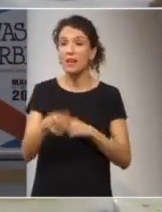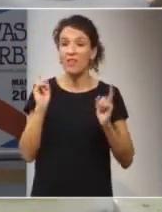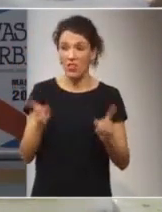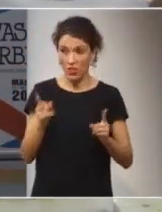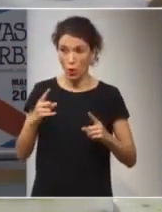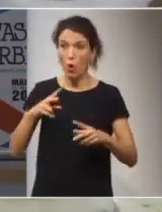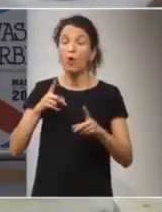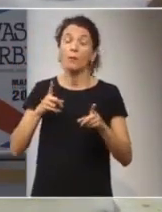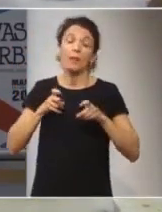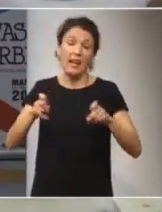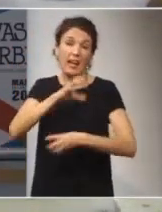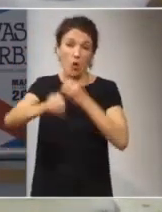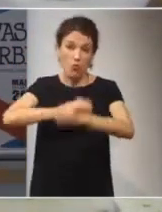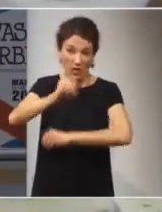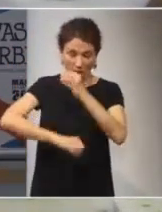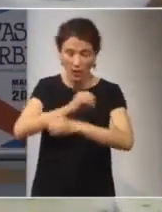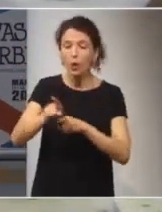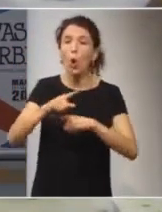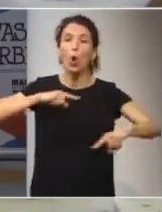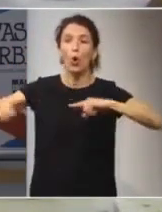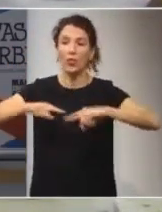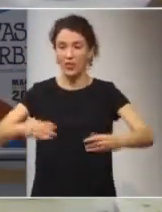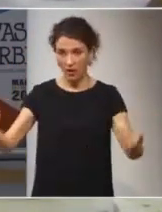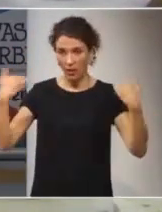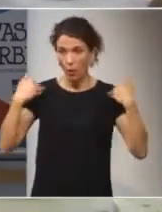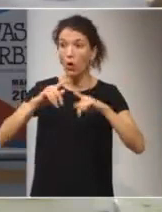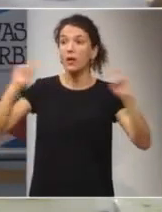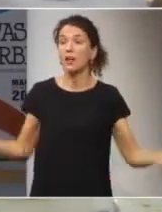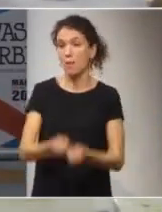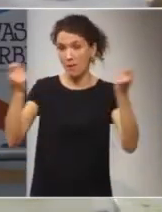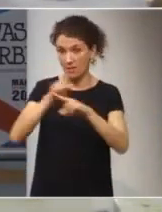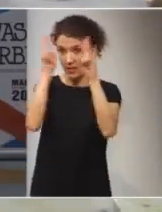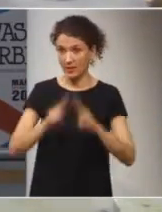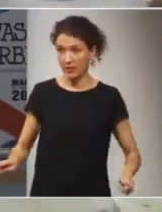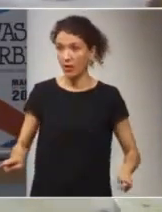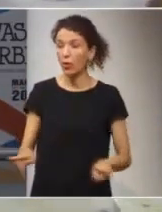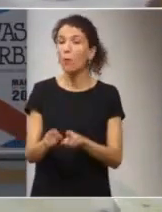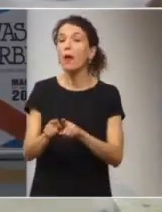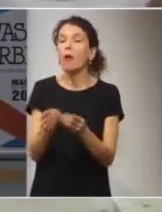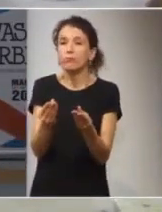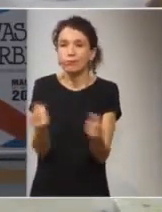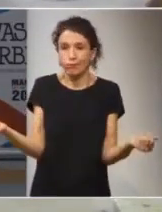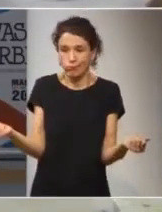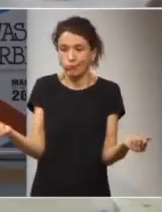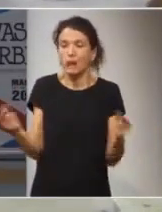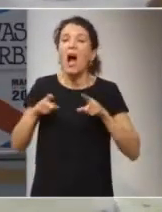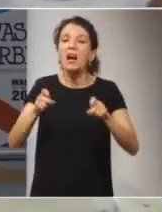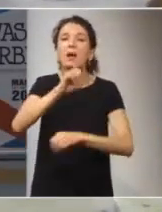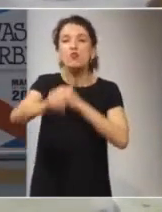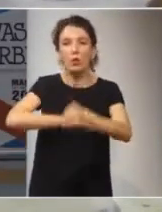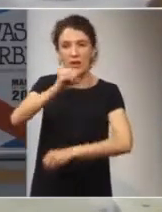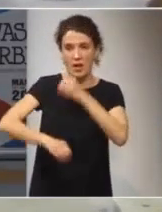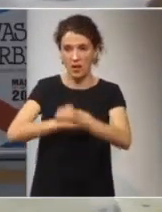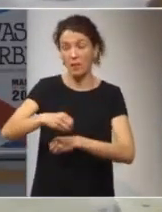de la guerra nuclear y es coordinador de la campaña internacional para la abolición de las armas nucleares